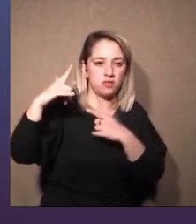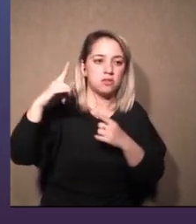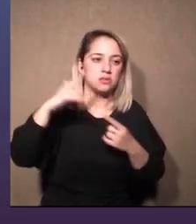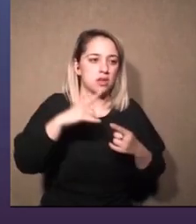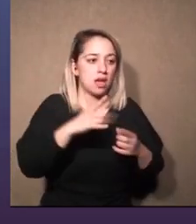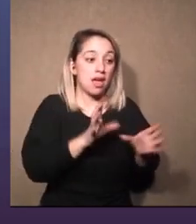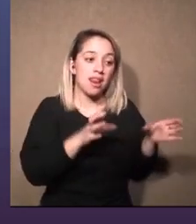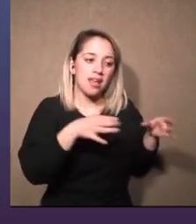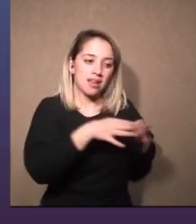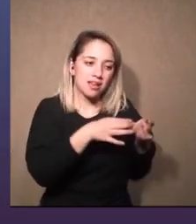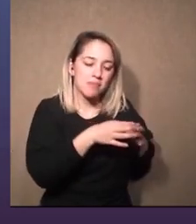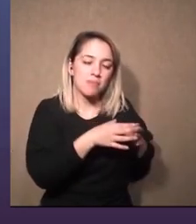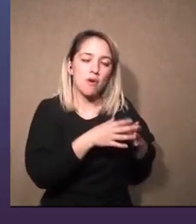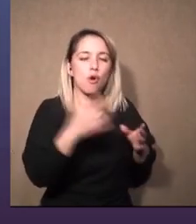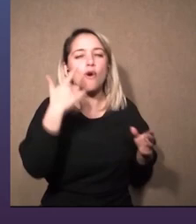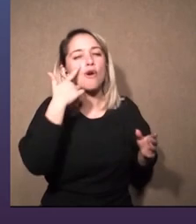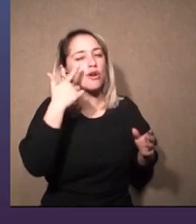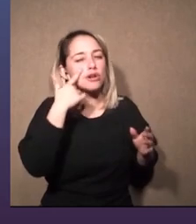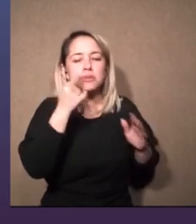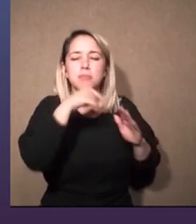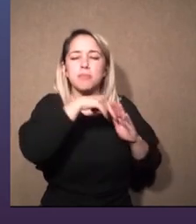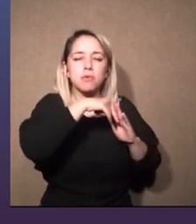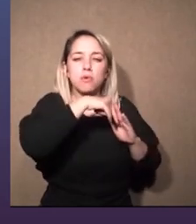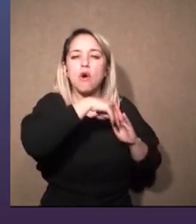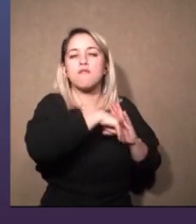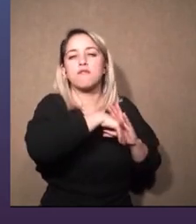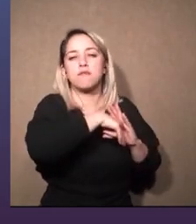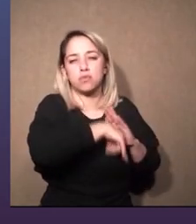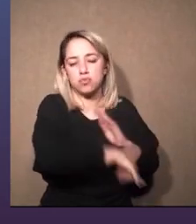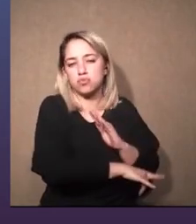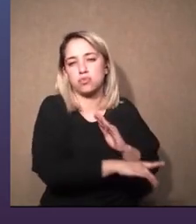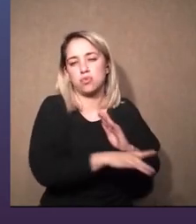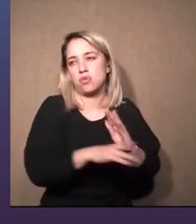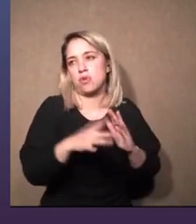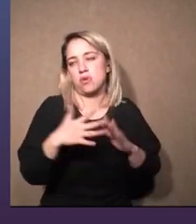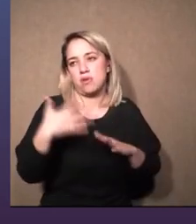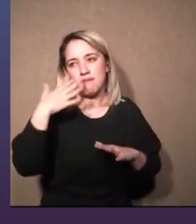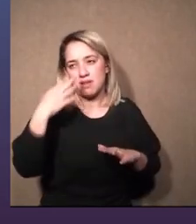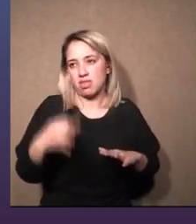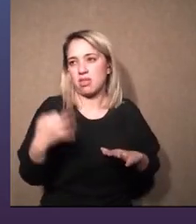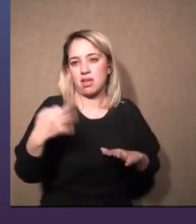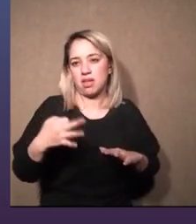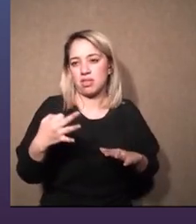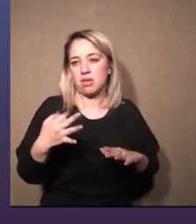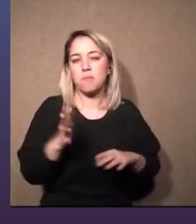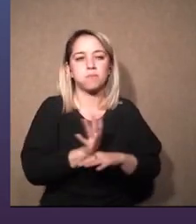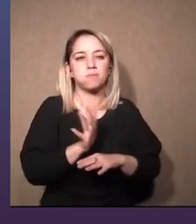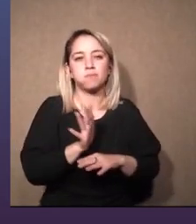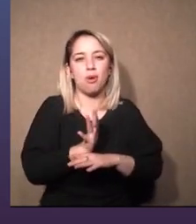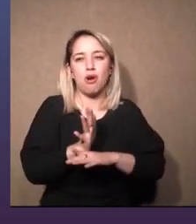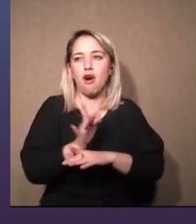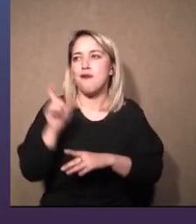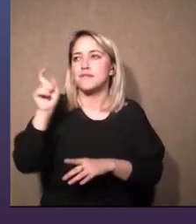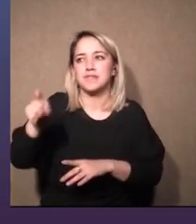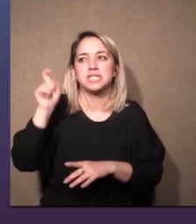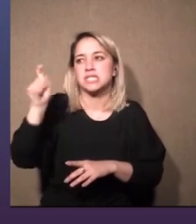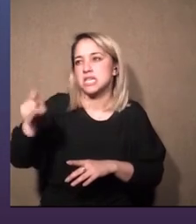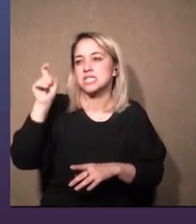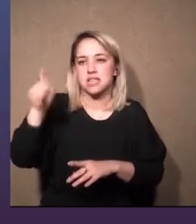conocer realmente en un nivel de una obsesividad